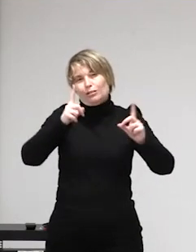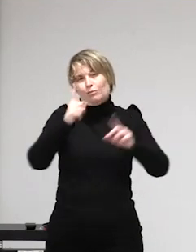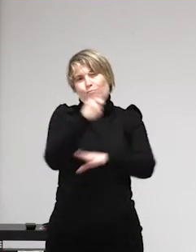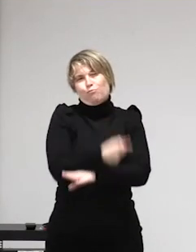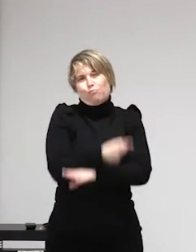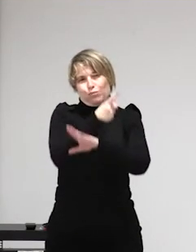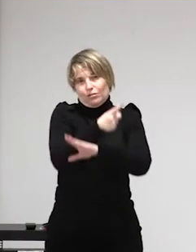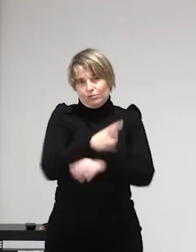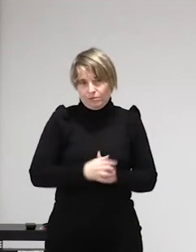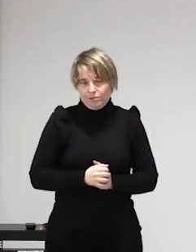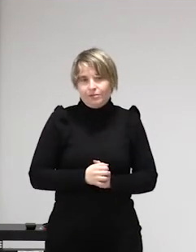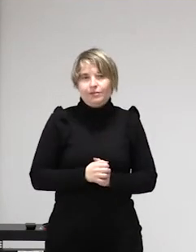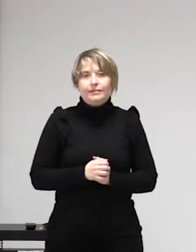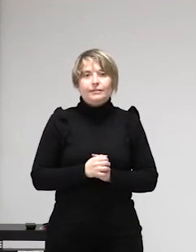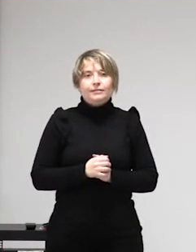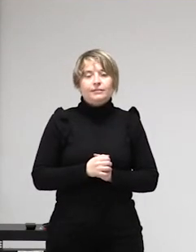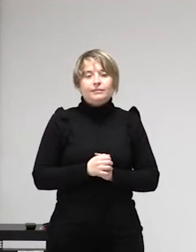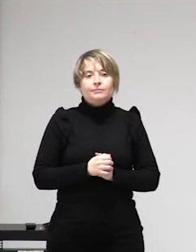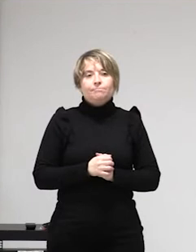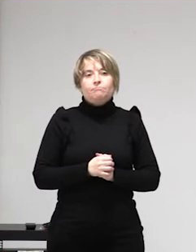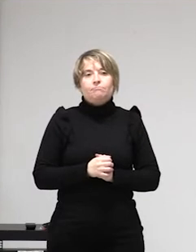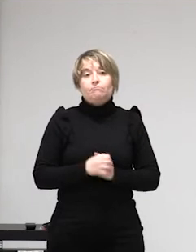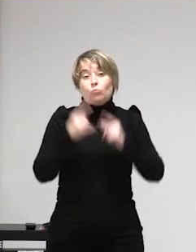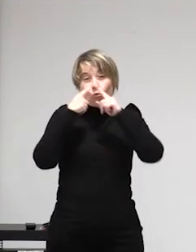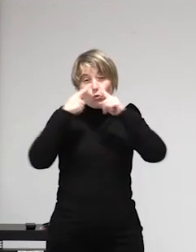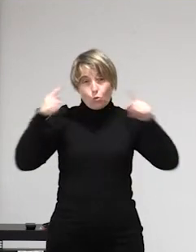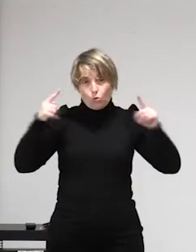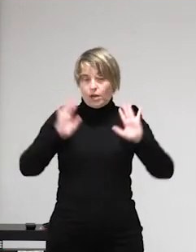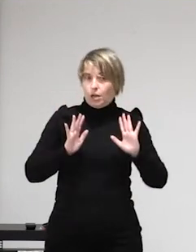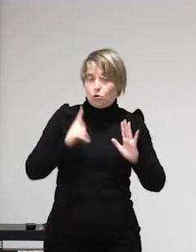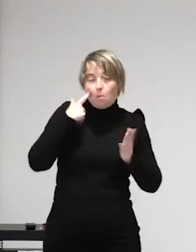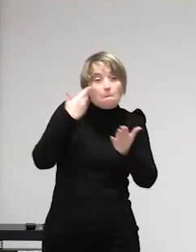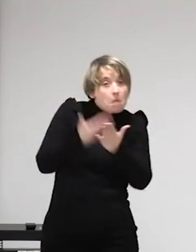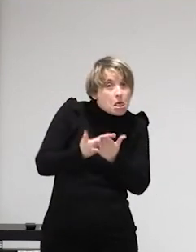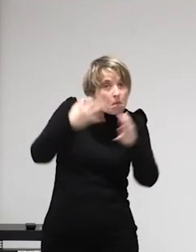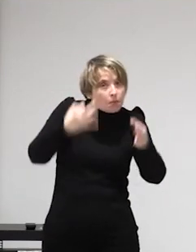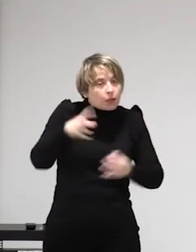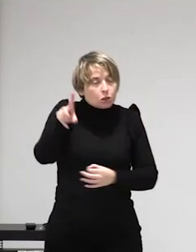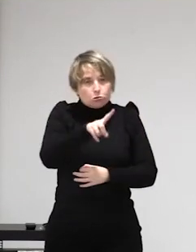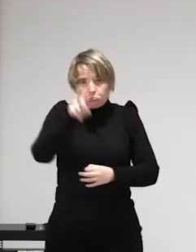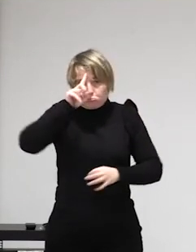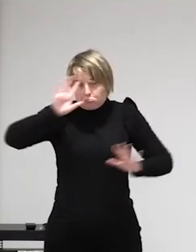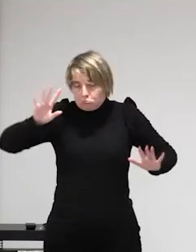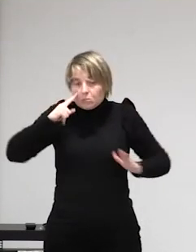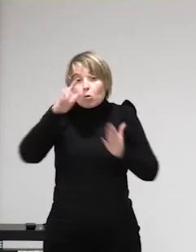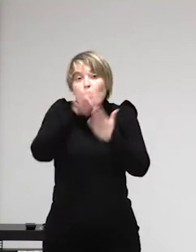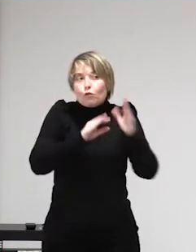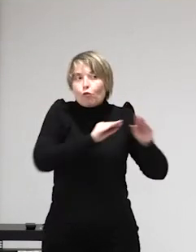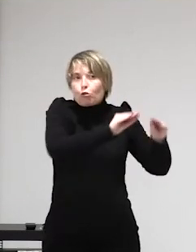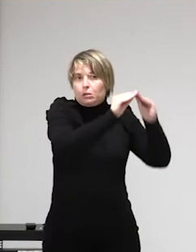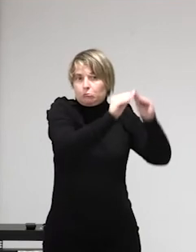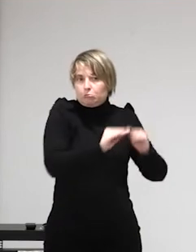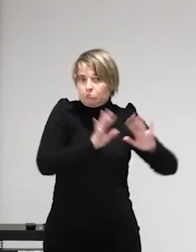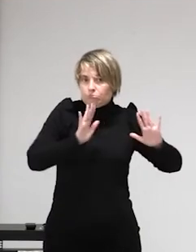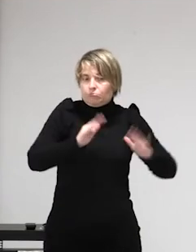podéis encontrar esta información en internet que quiere decir esto que una mujer en un club durante una inspección por